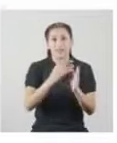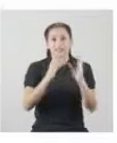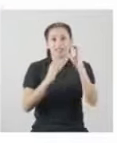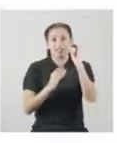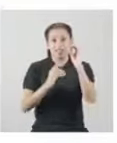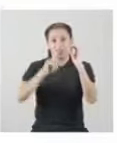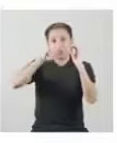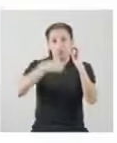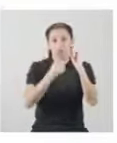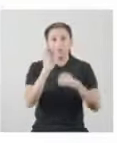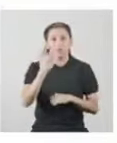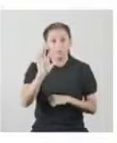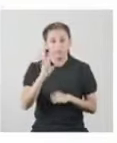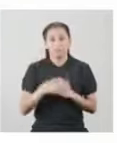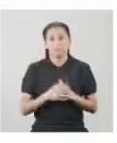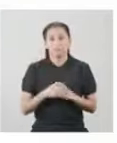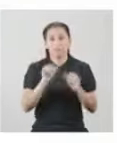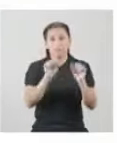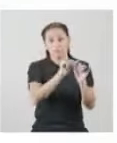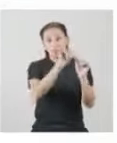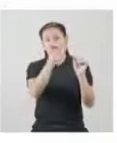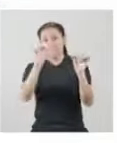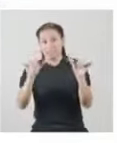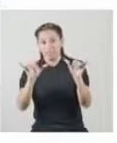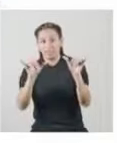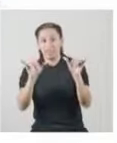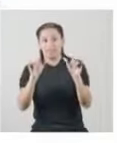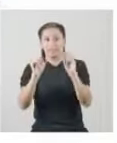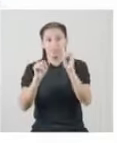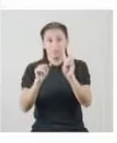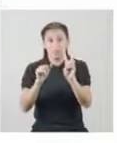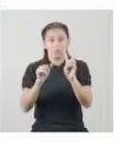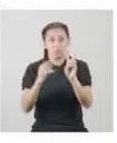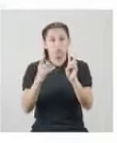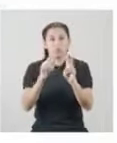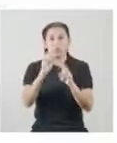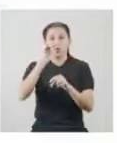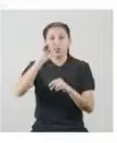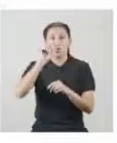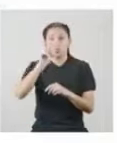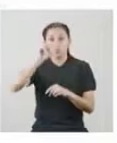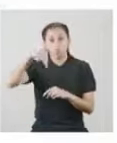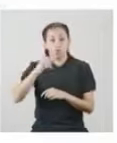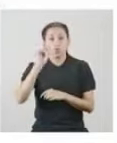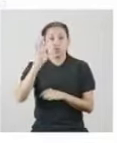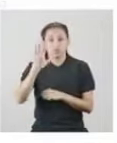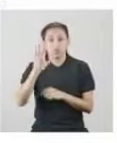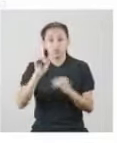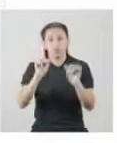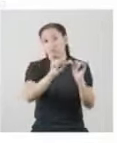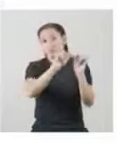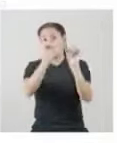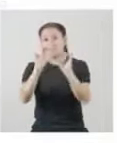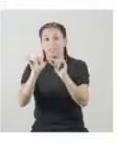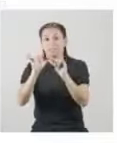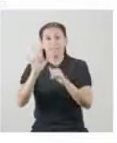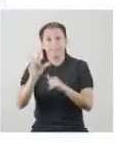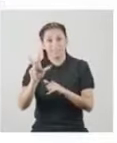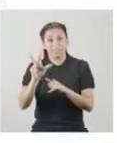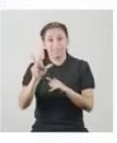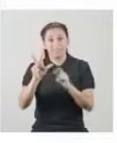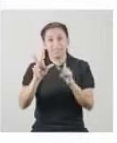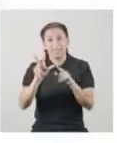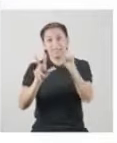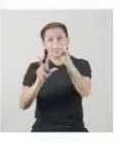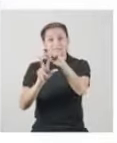talla promedio es 0,5 La distancia del segundo pez a la talla promedio es 1,5 La distancia del